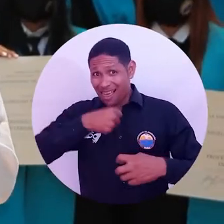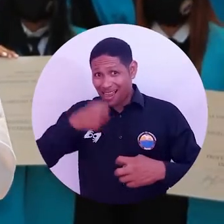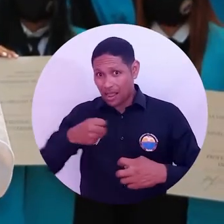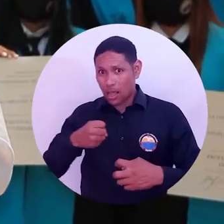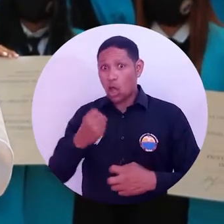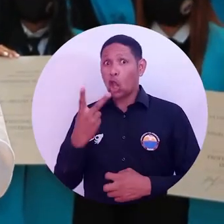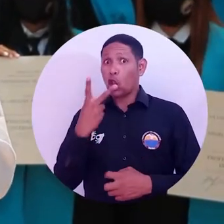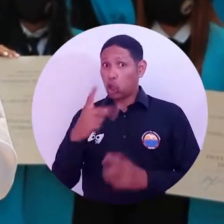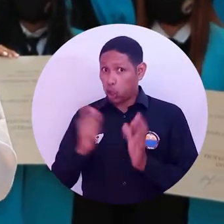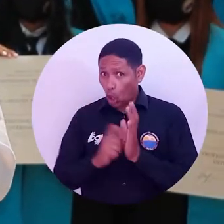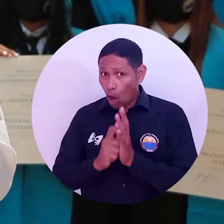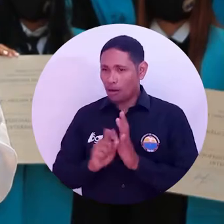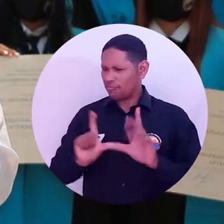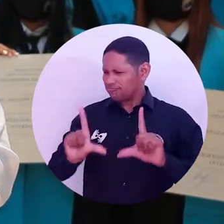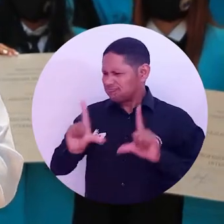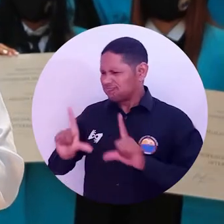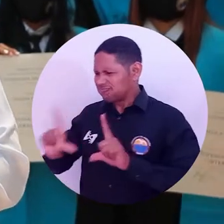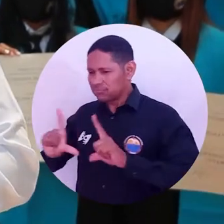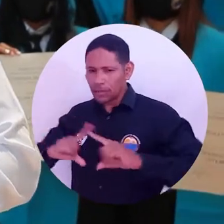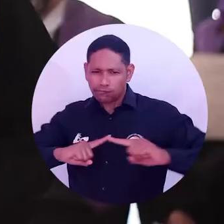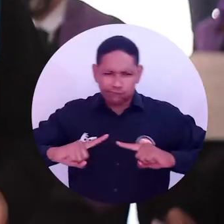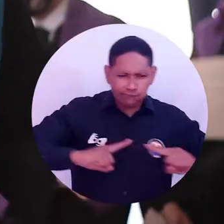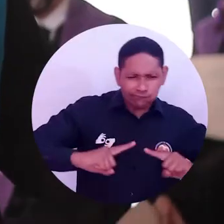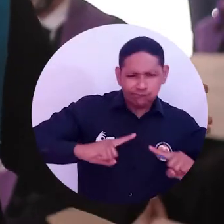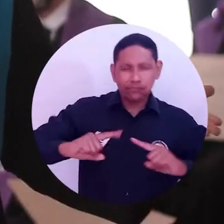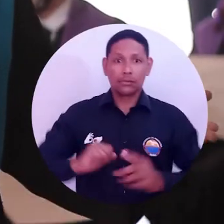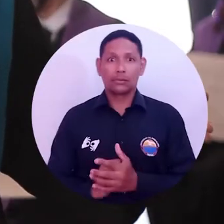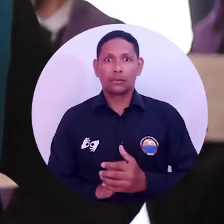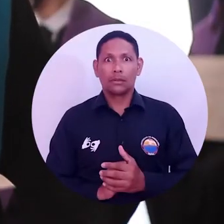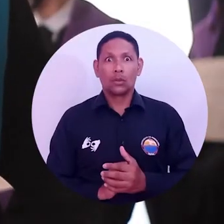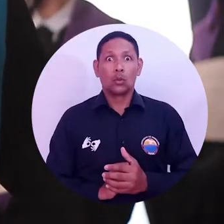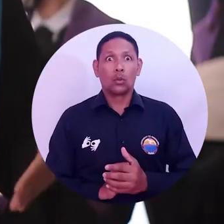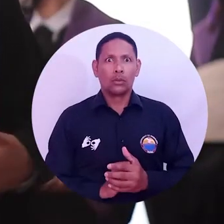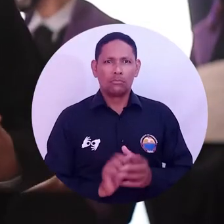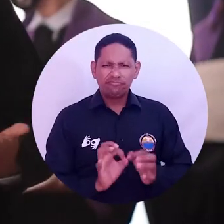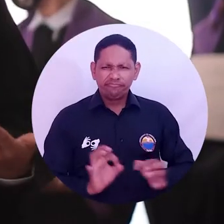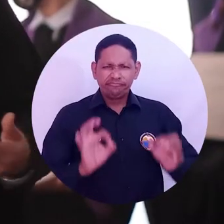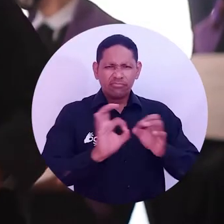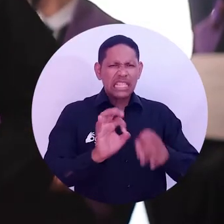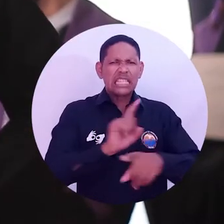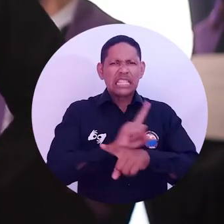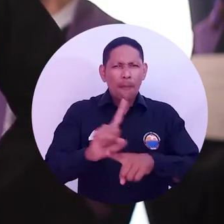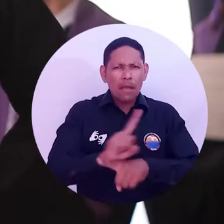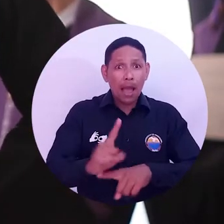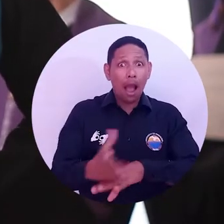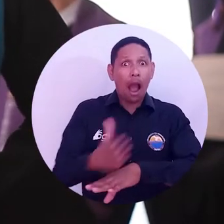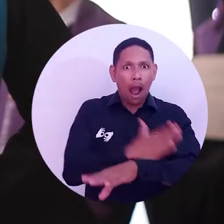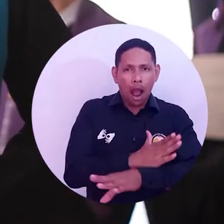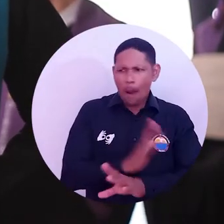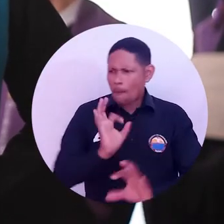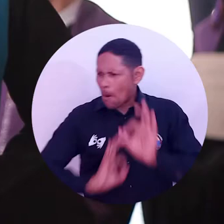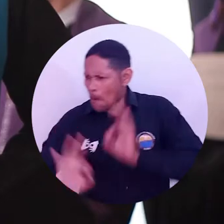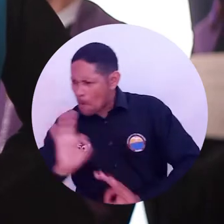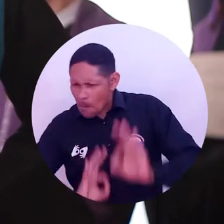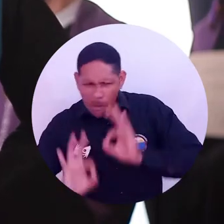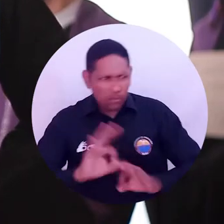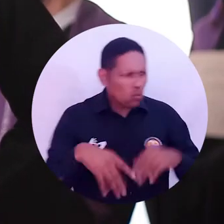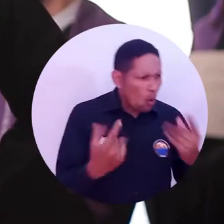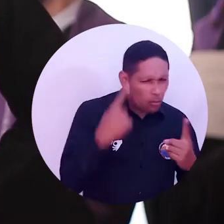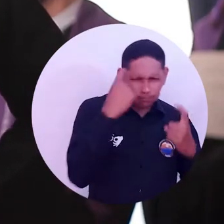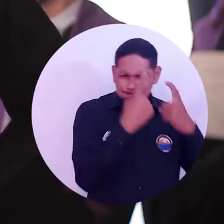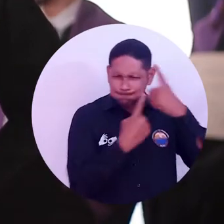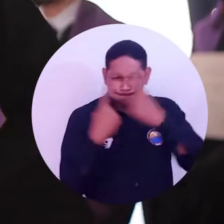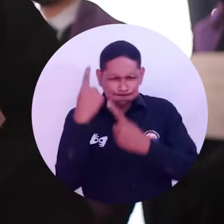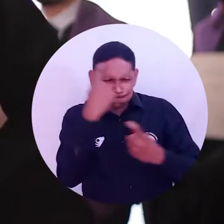como la organización de los grados distribuyó la actividad. Una rigurosa planificación durante varias semanas, sumado a un arduo despliegue